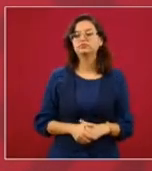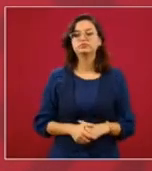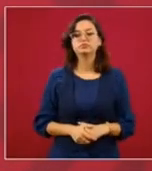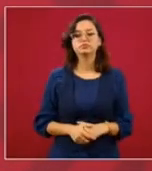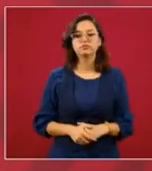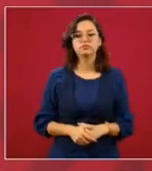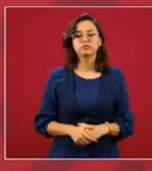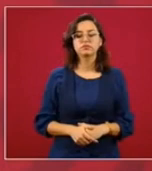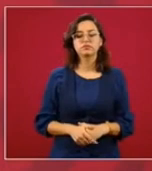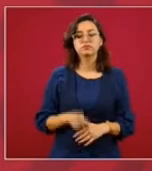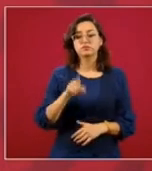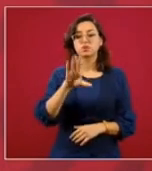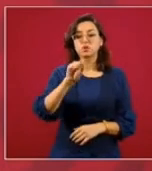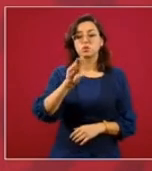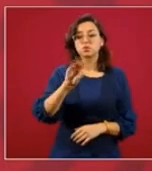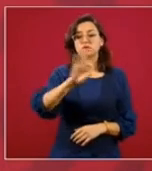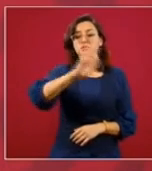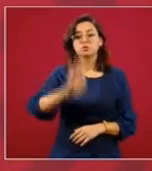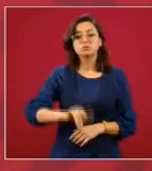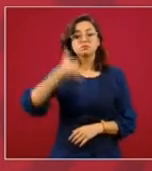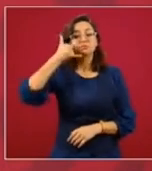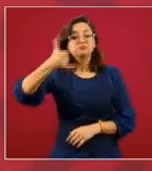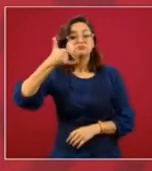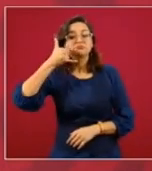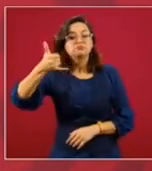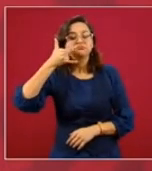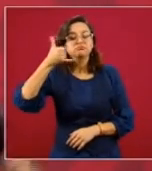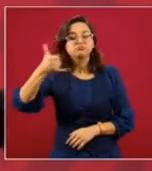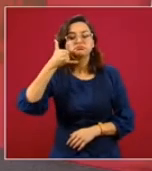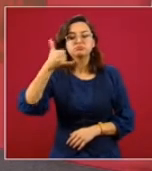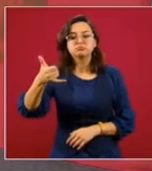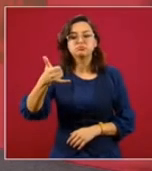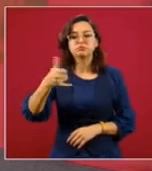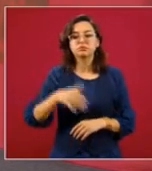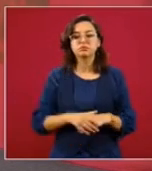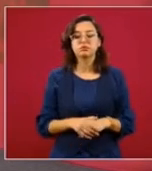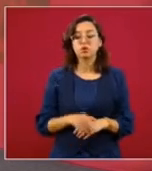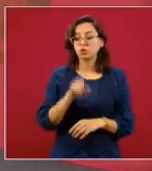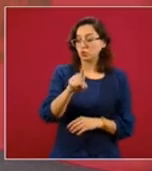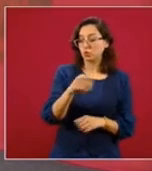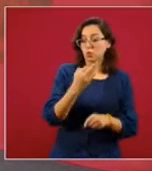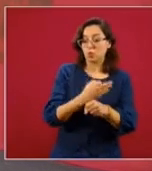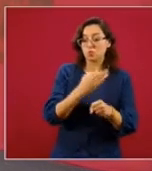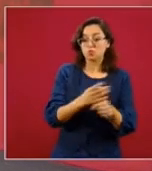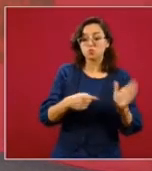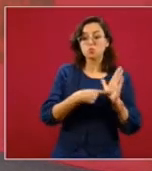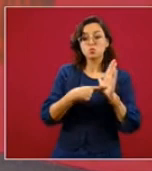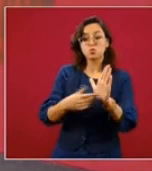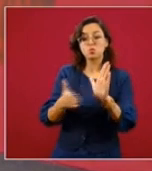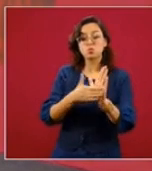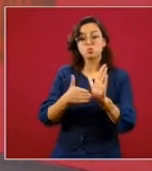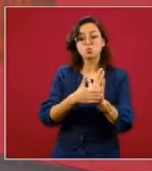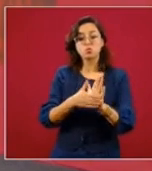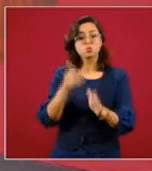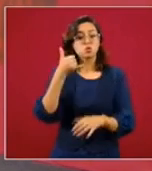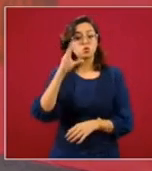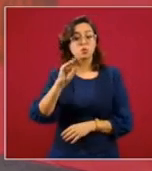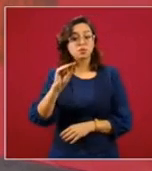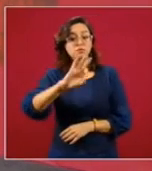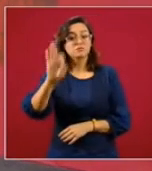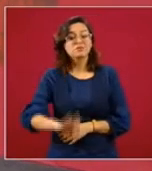% de esas llamadas que te sirven a ti de base son falsas.